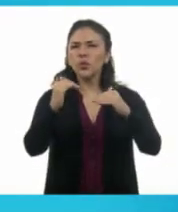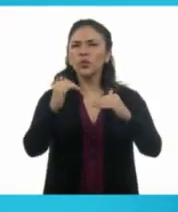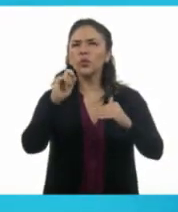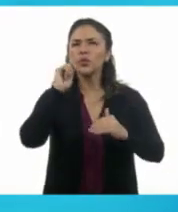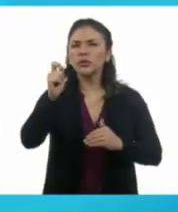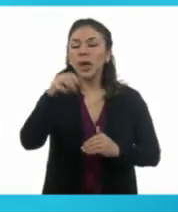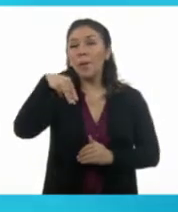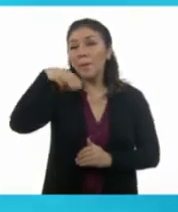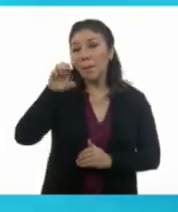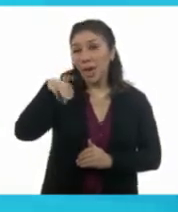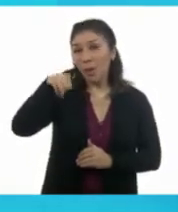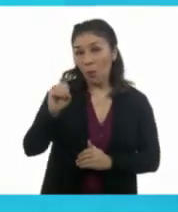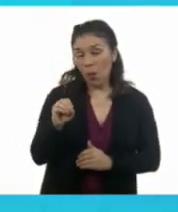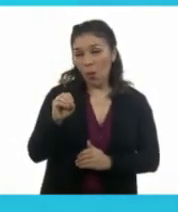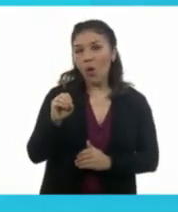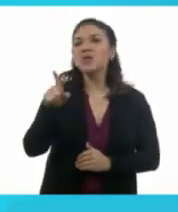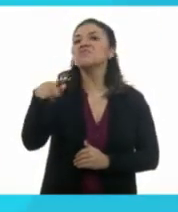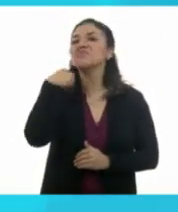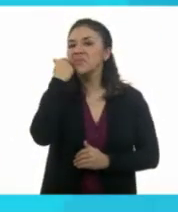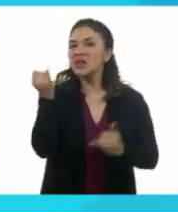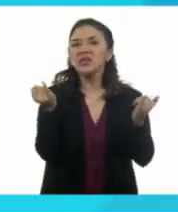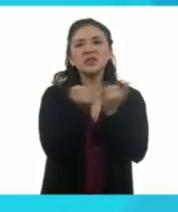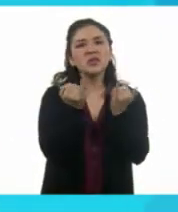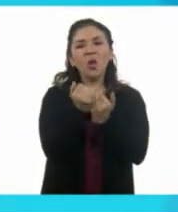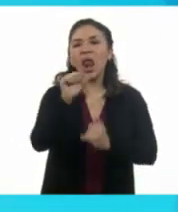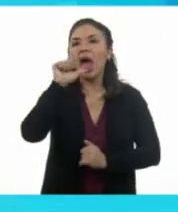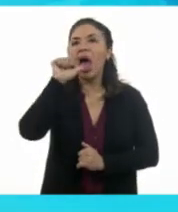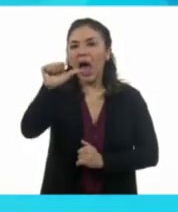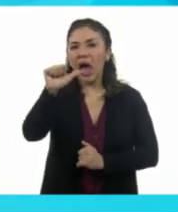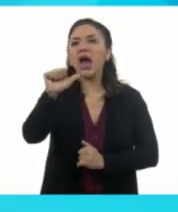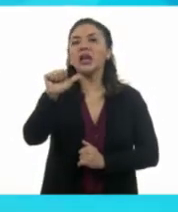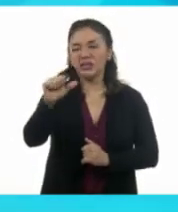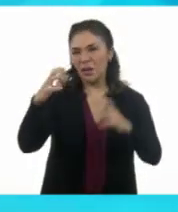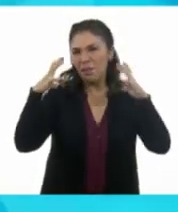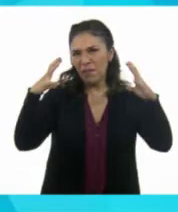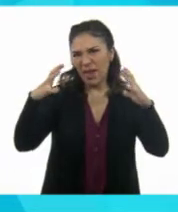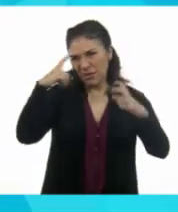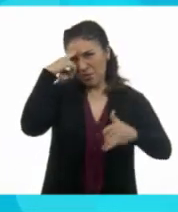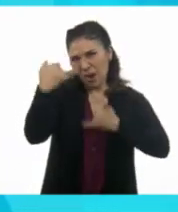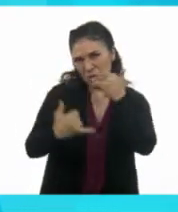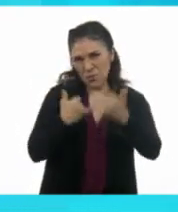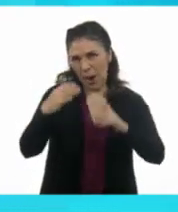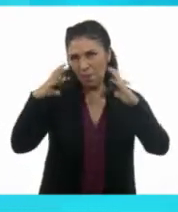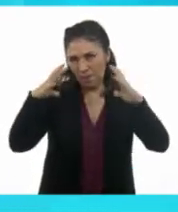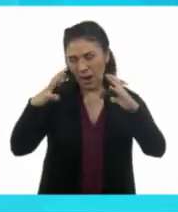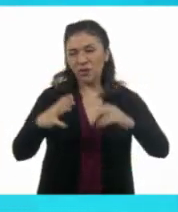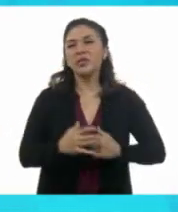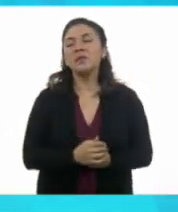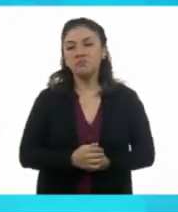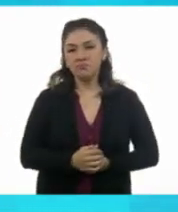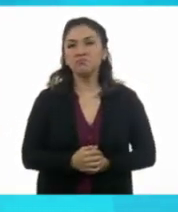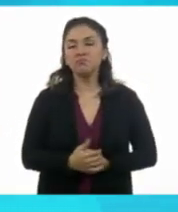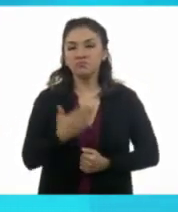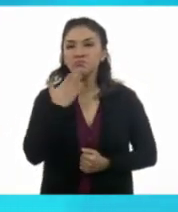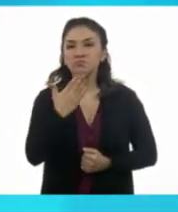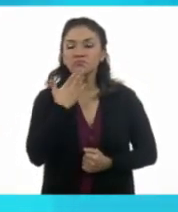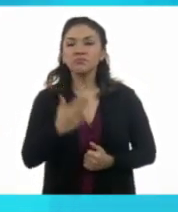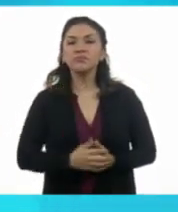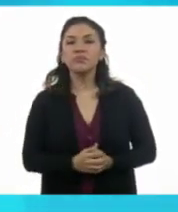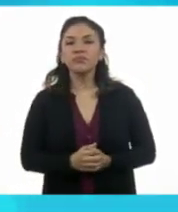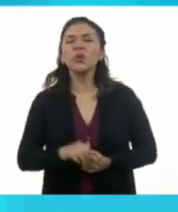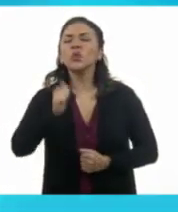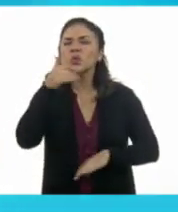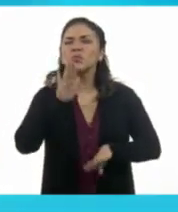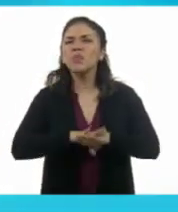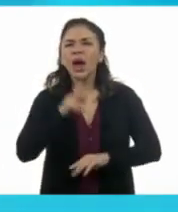Para Memo, también en el inciso A, una pelota grande. Ok. Memo. Muy bien. ¿Quién